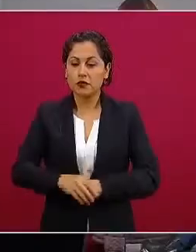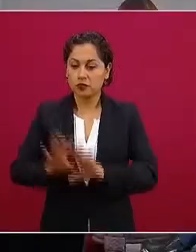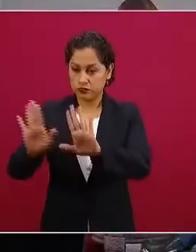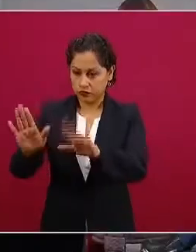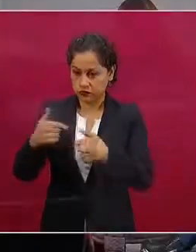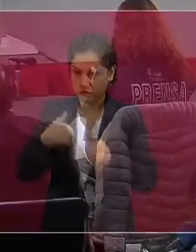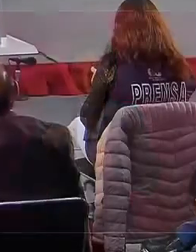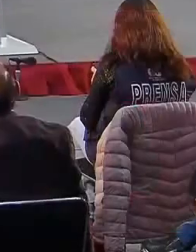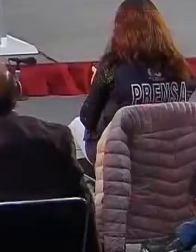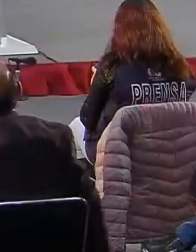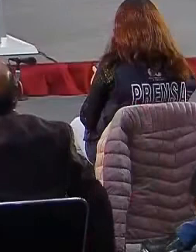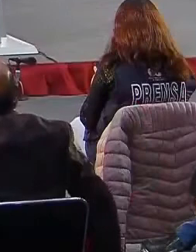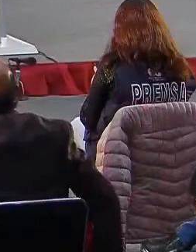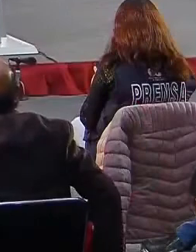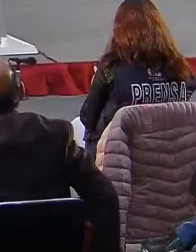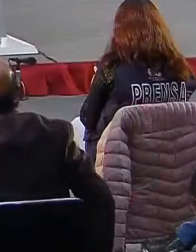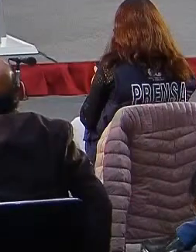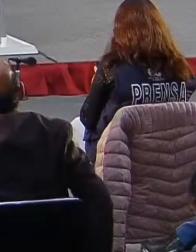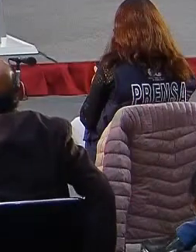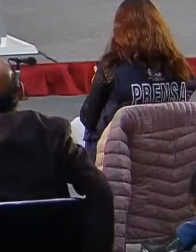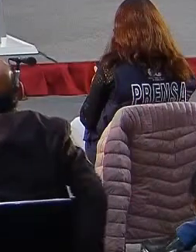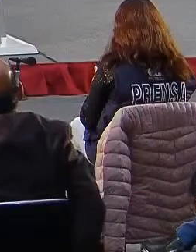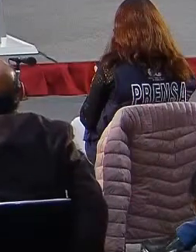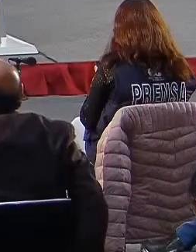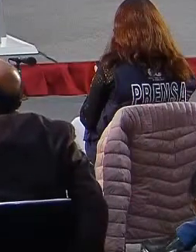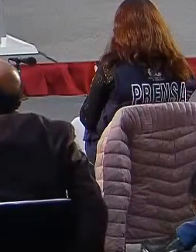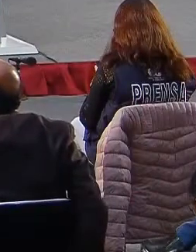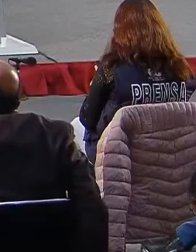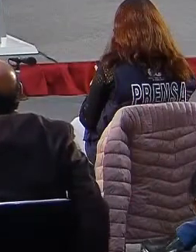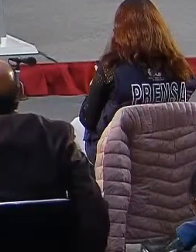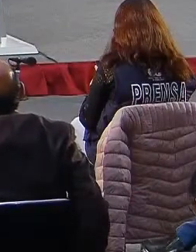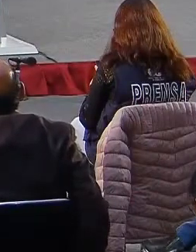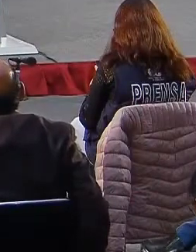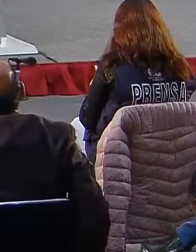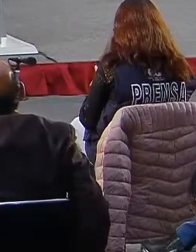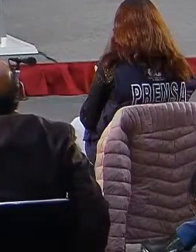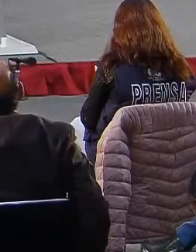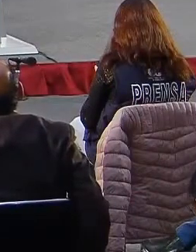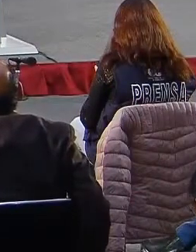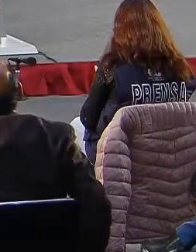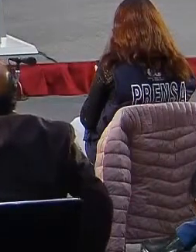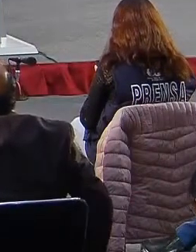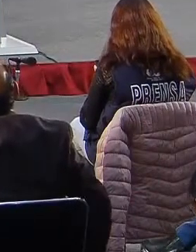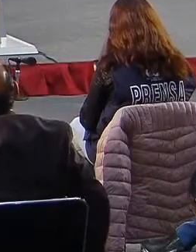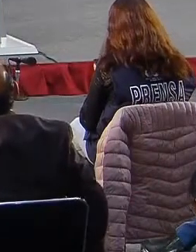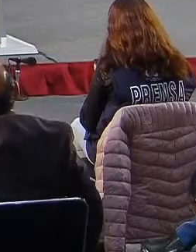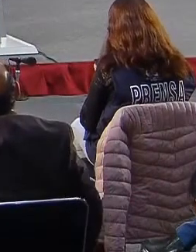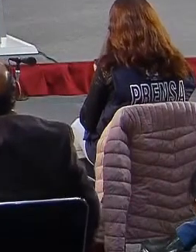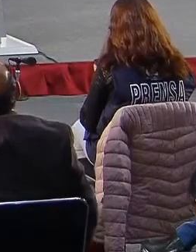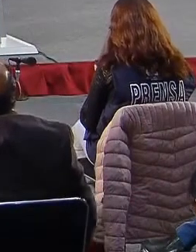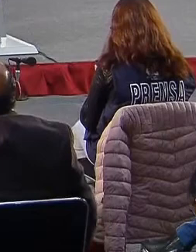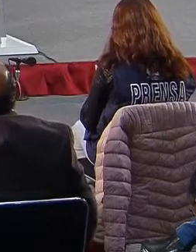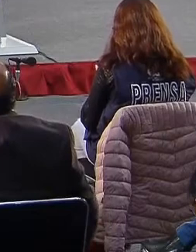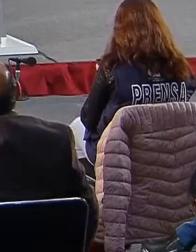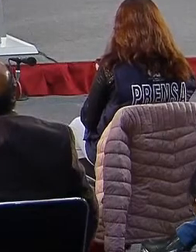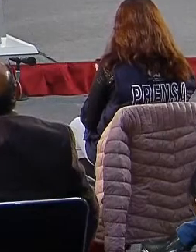se trata de proteger a la gente de